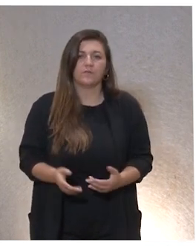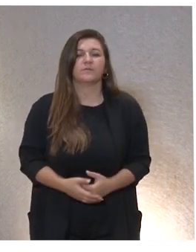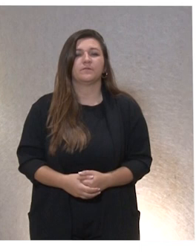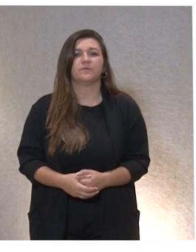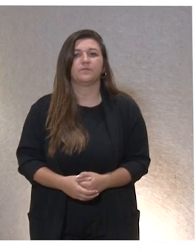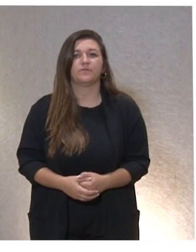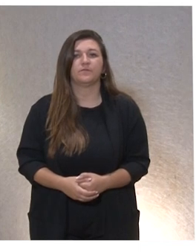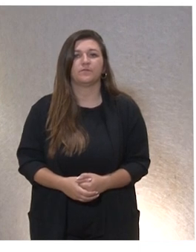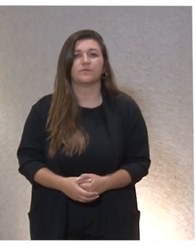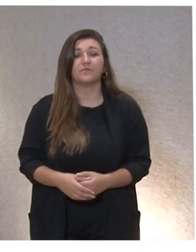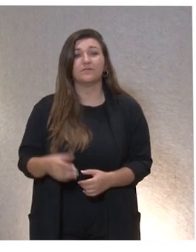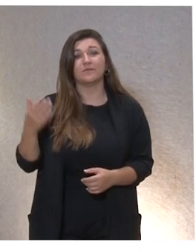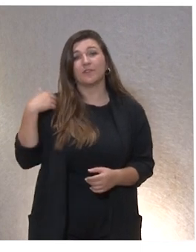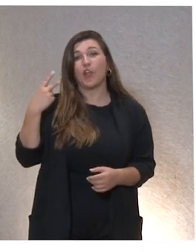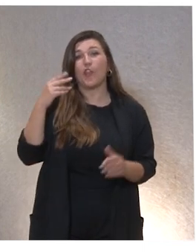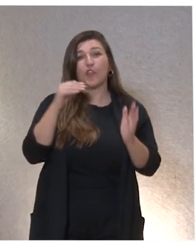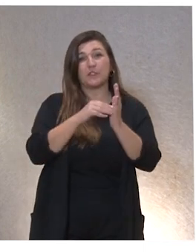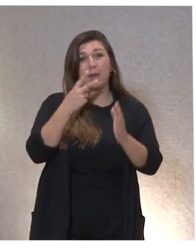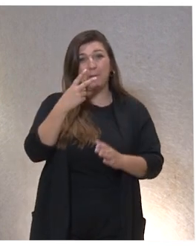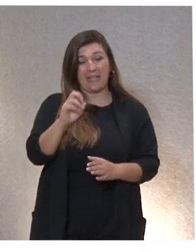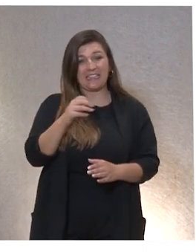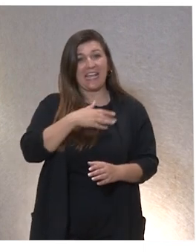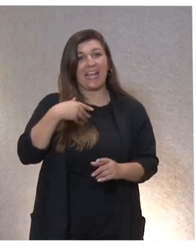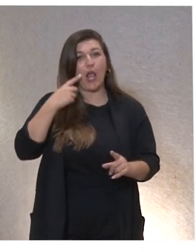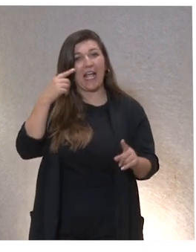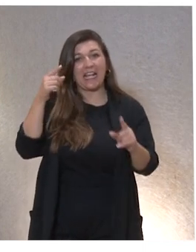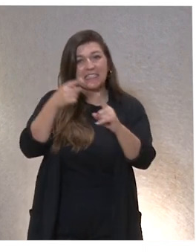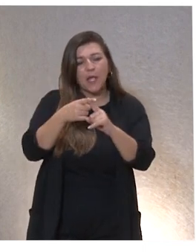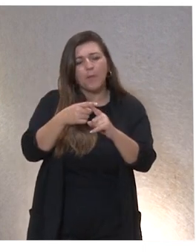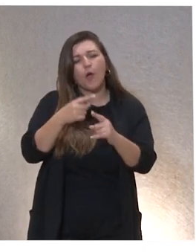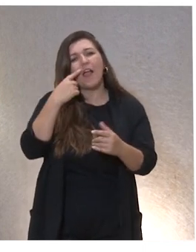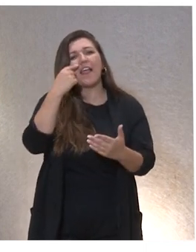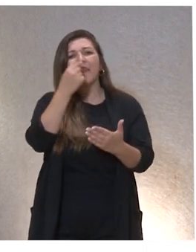En 2020 nos pusimos por objetivo diseñar este modelo